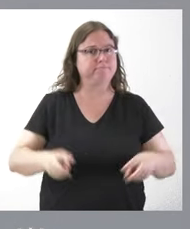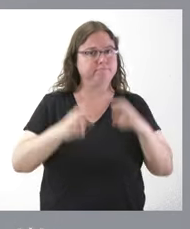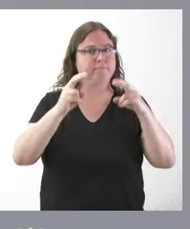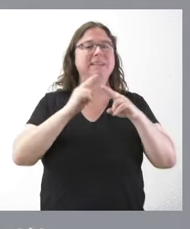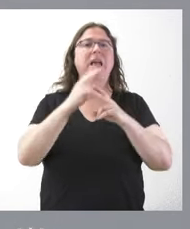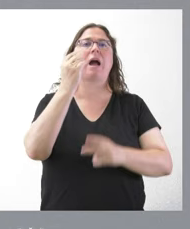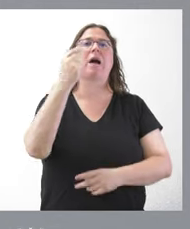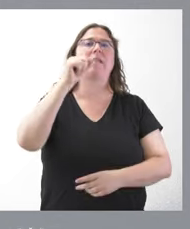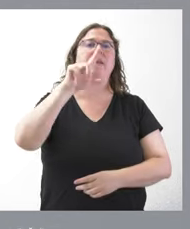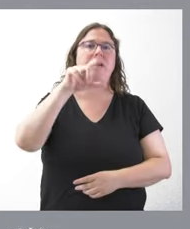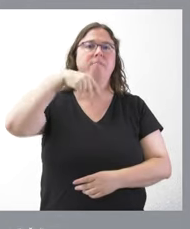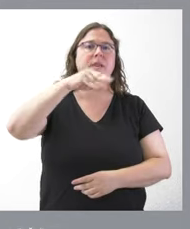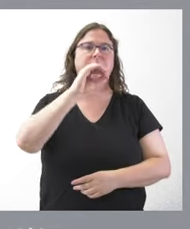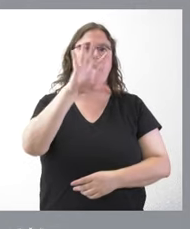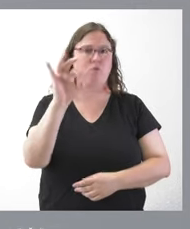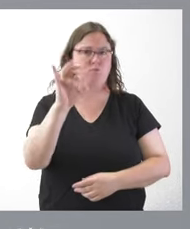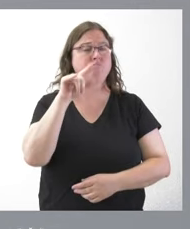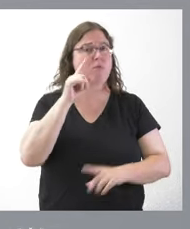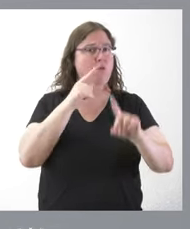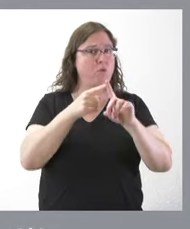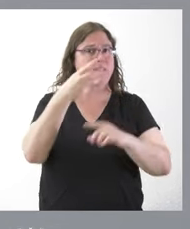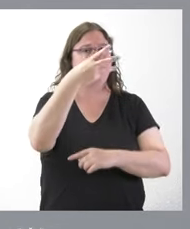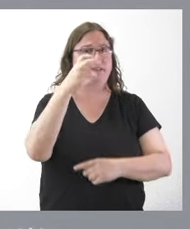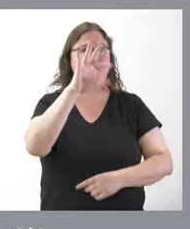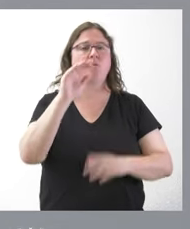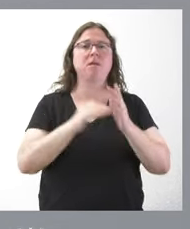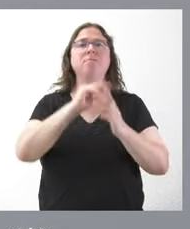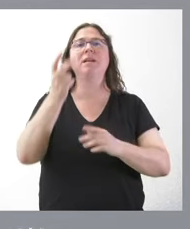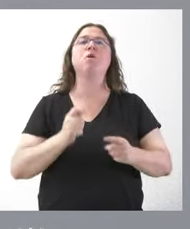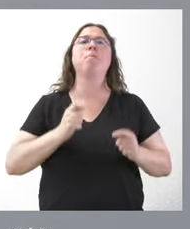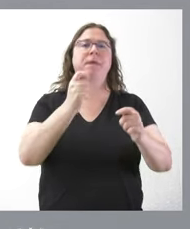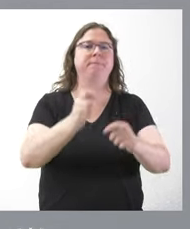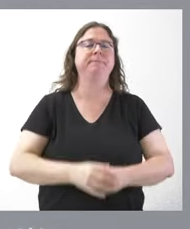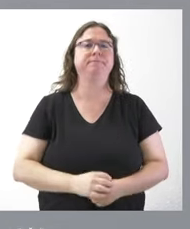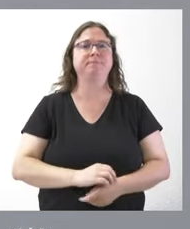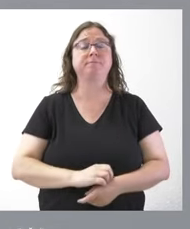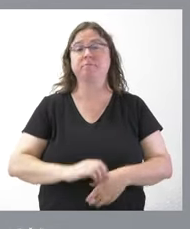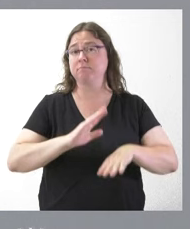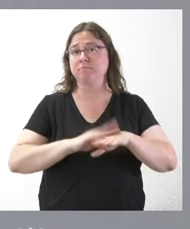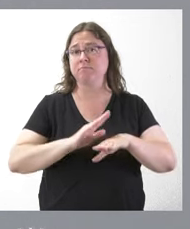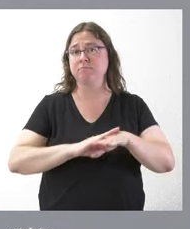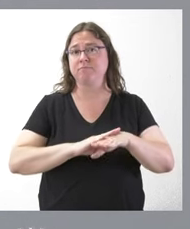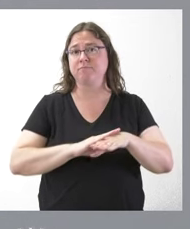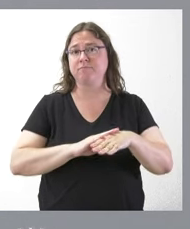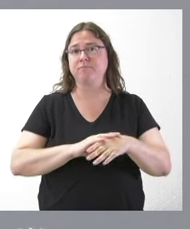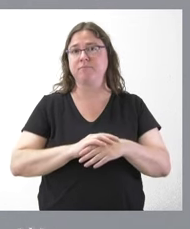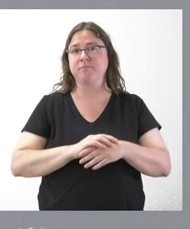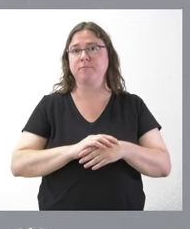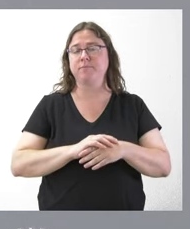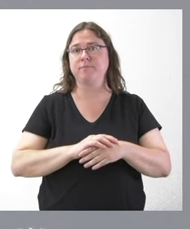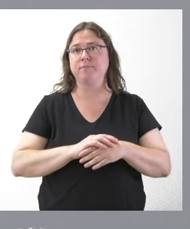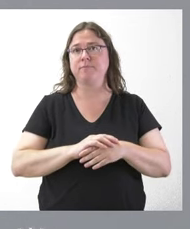Marcelo. Para estas finalidades, 350.000 euros de aportación. De esta forma, las once